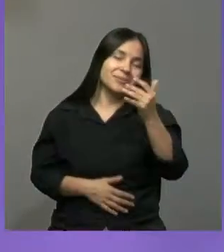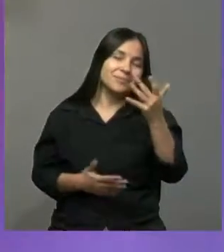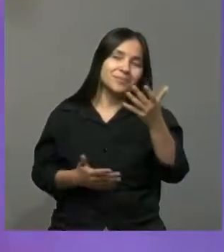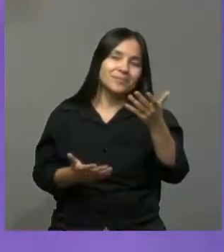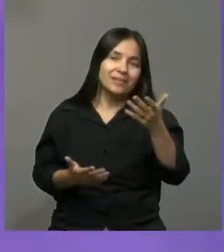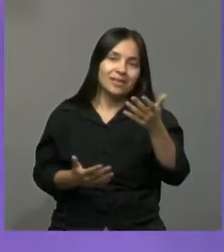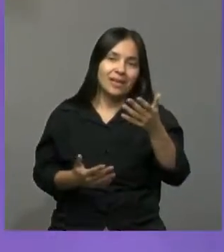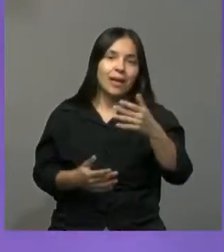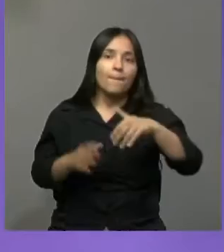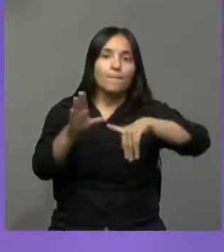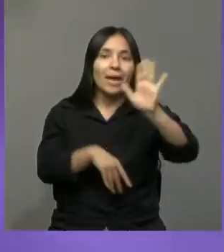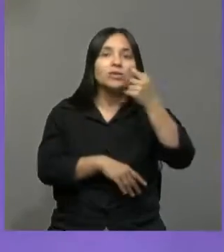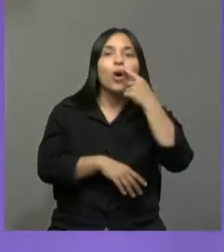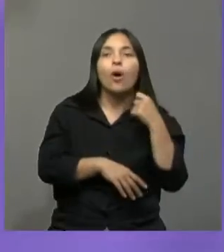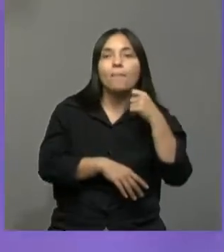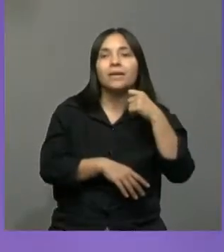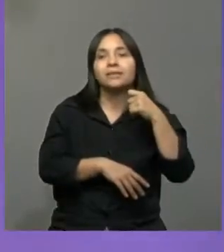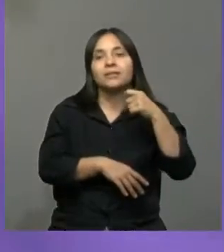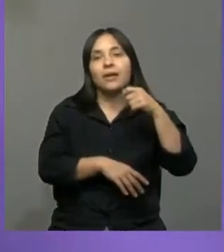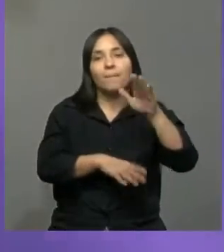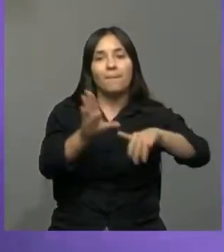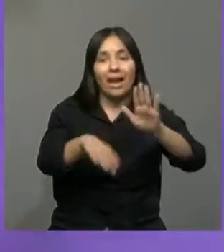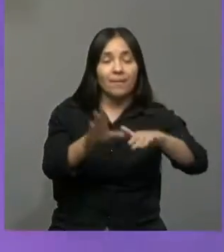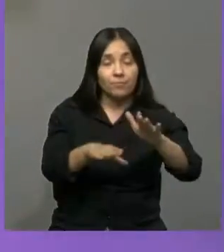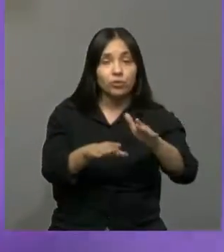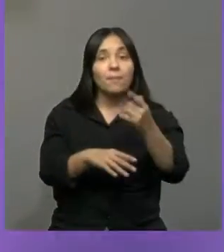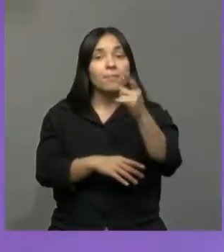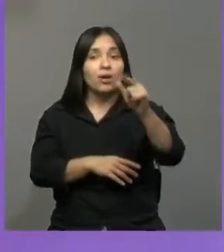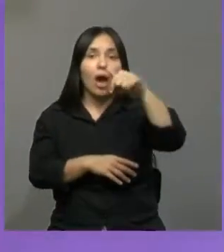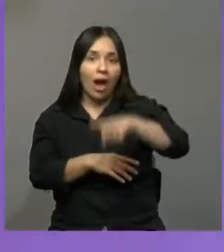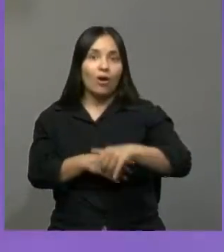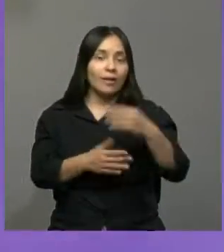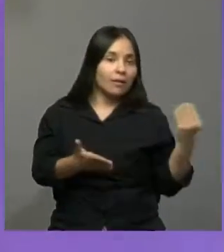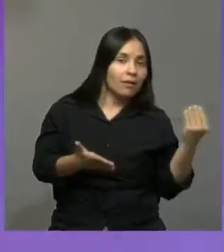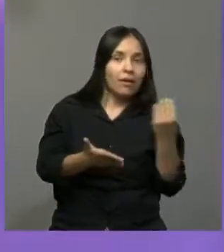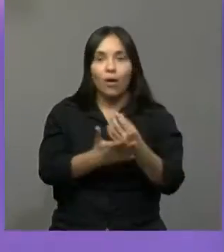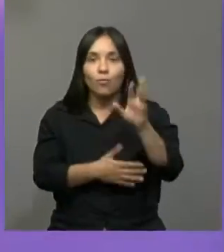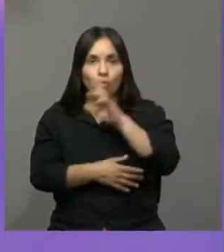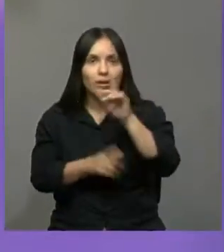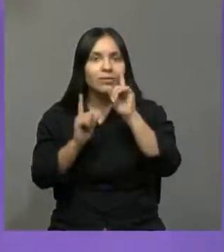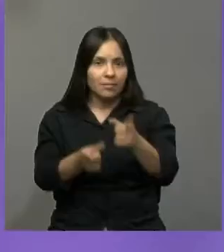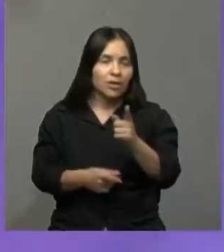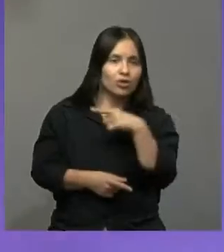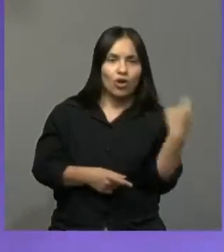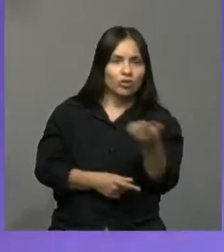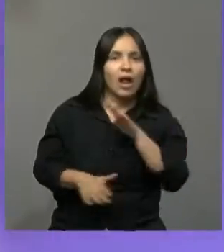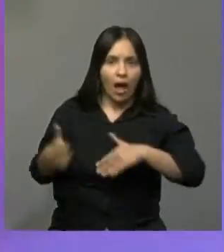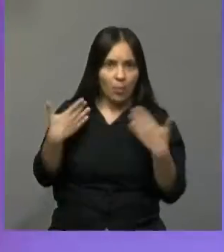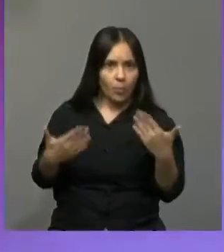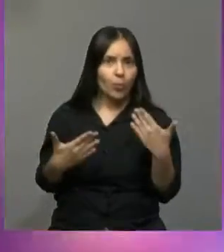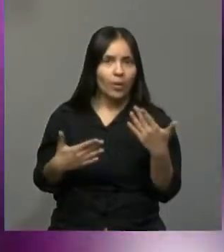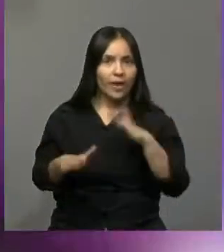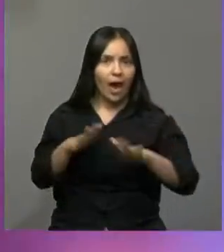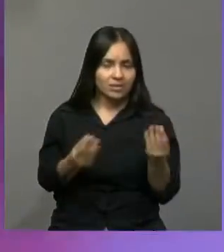lo realizan más los chicos. Pero también ahora está bueno que nos den este espacio y todo. Porque las chicas ya no lo podemos hacer. En